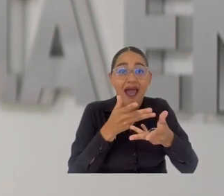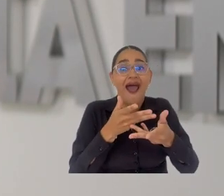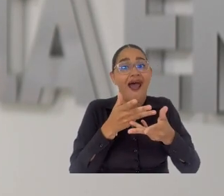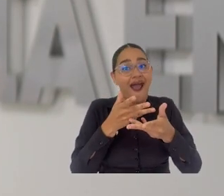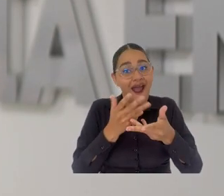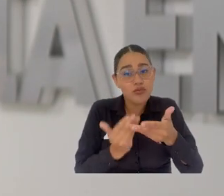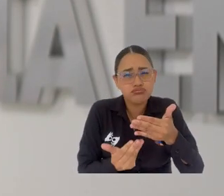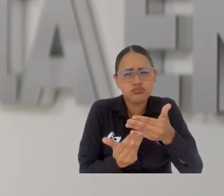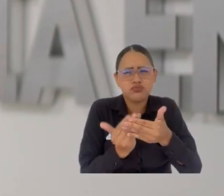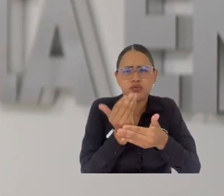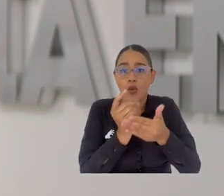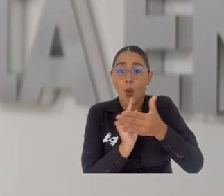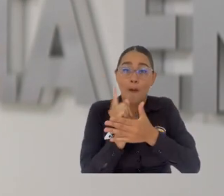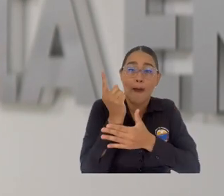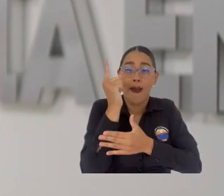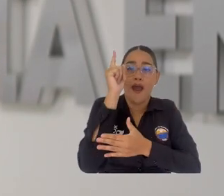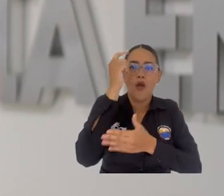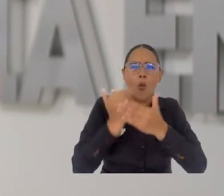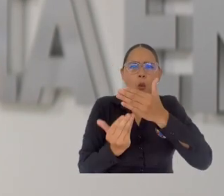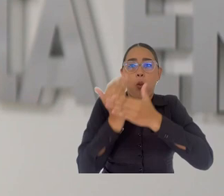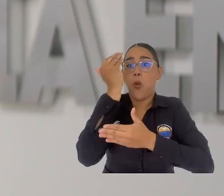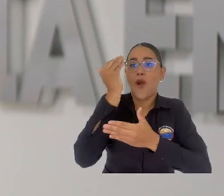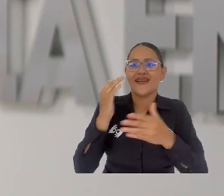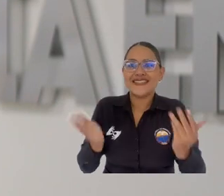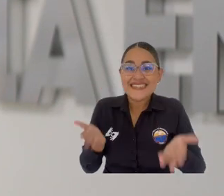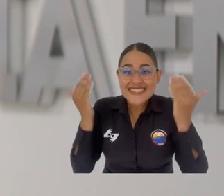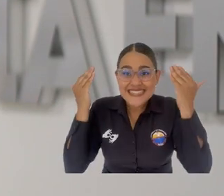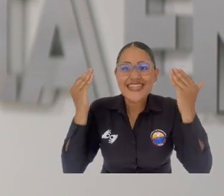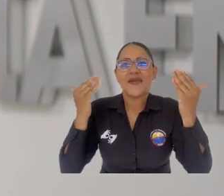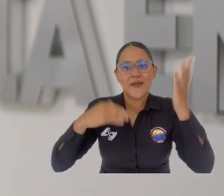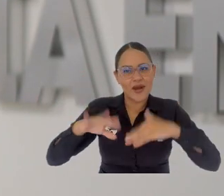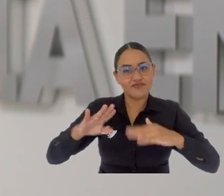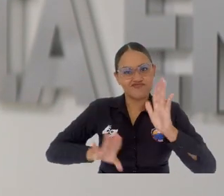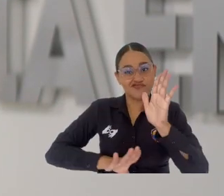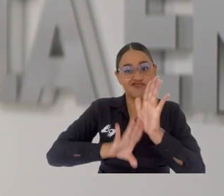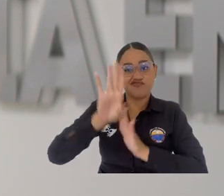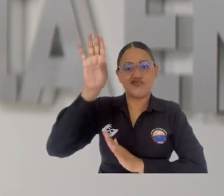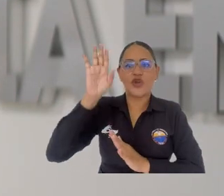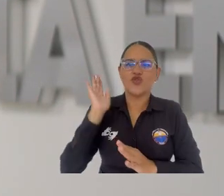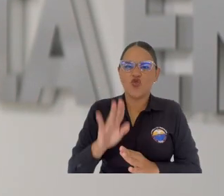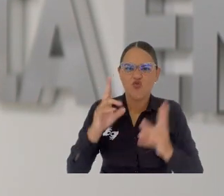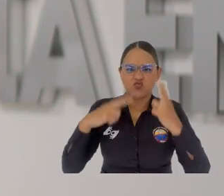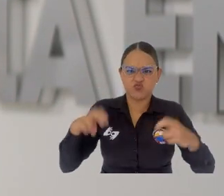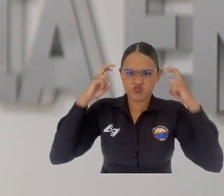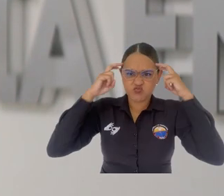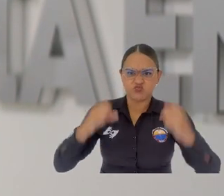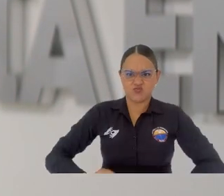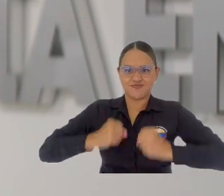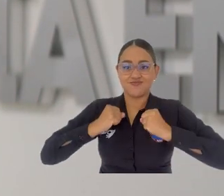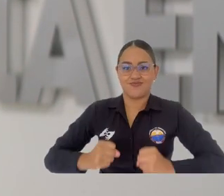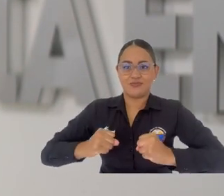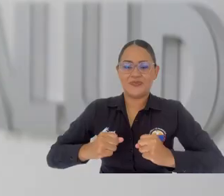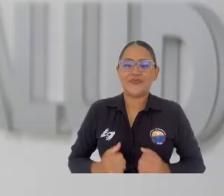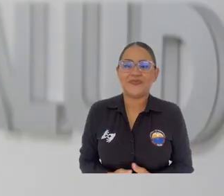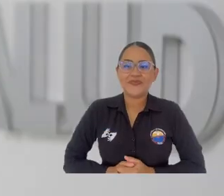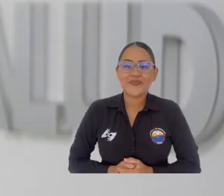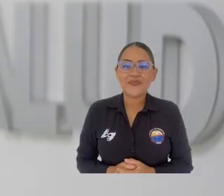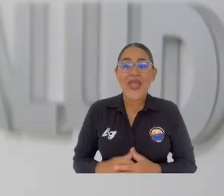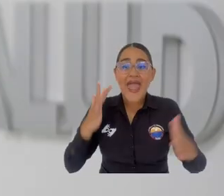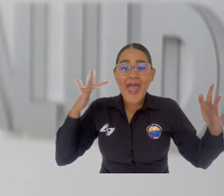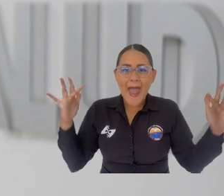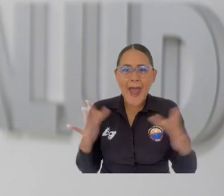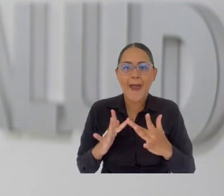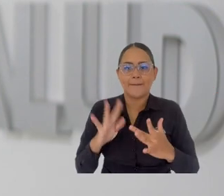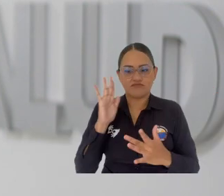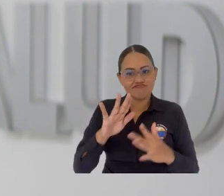conseguir que a través del conocimiento, que es realmente el crecimiento de una institución, la apropiación del conocimiento. Es un